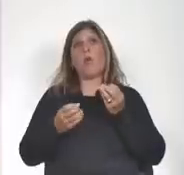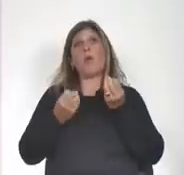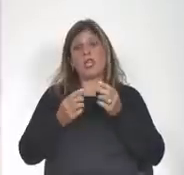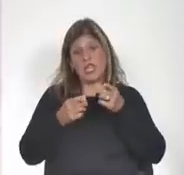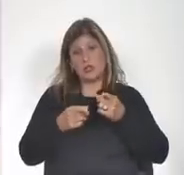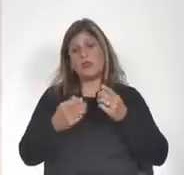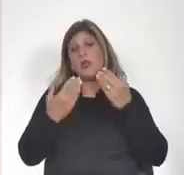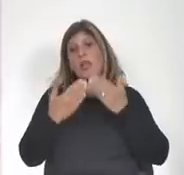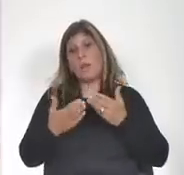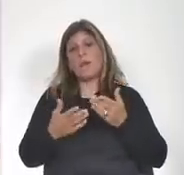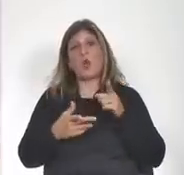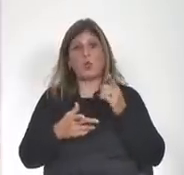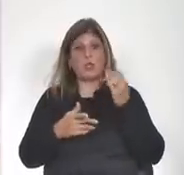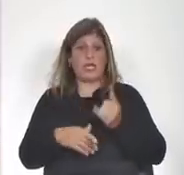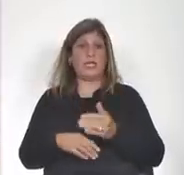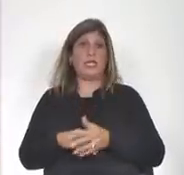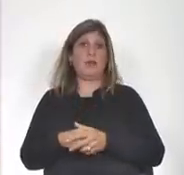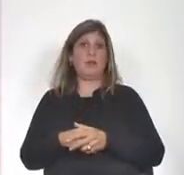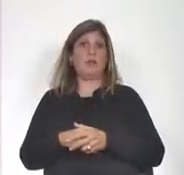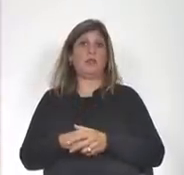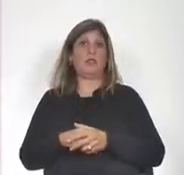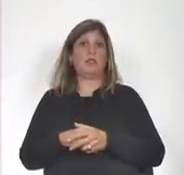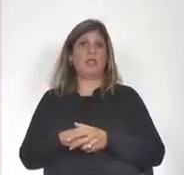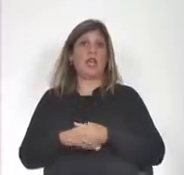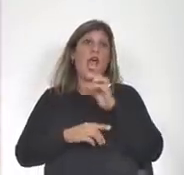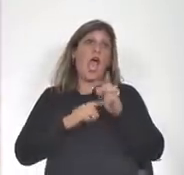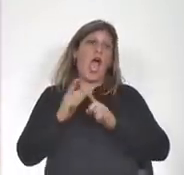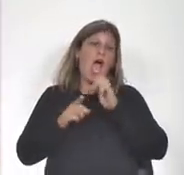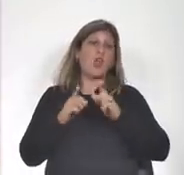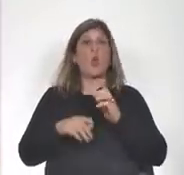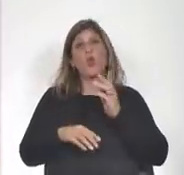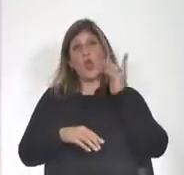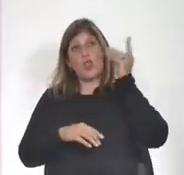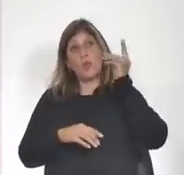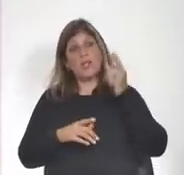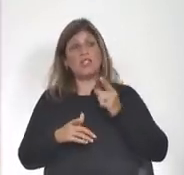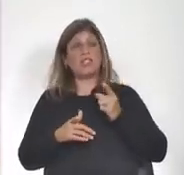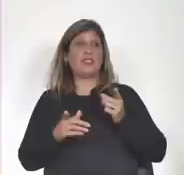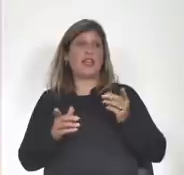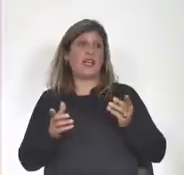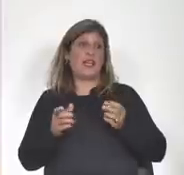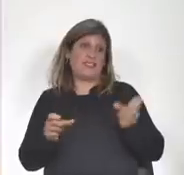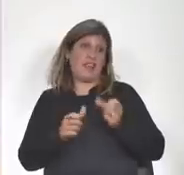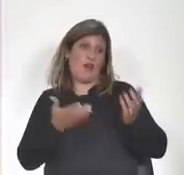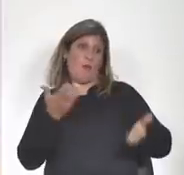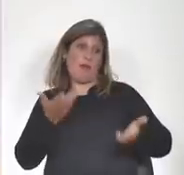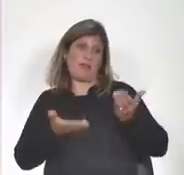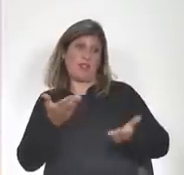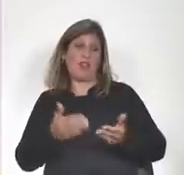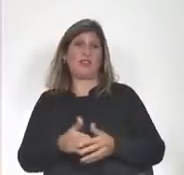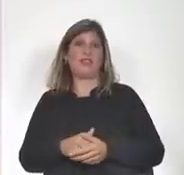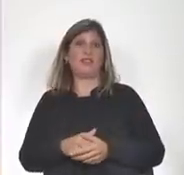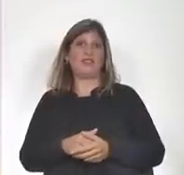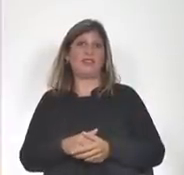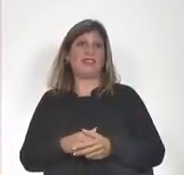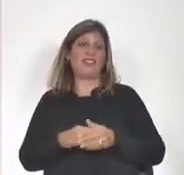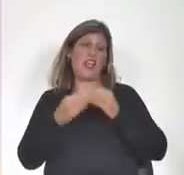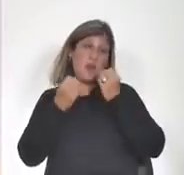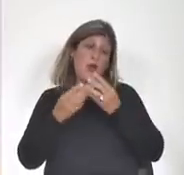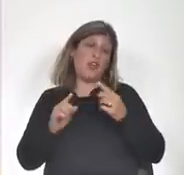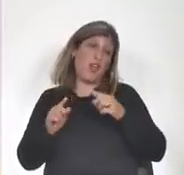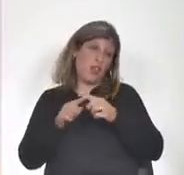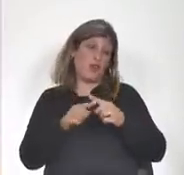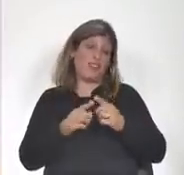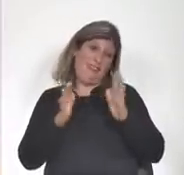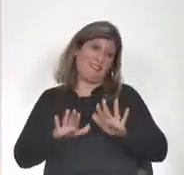tenemos y ya empezó algún señor legislador a hacer comparaciones es buenísimo discutir